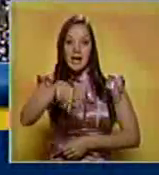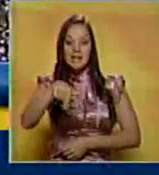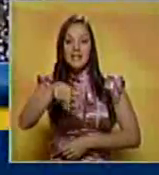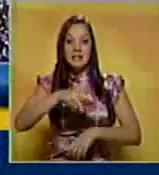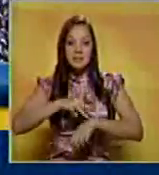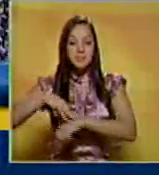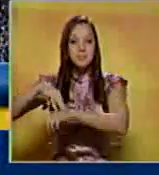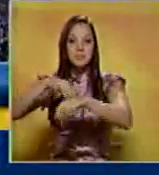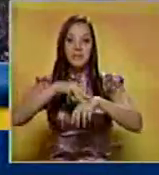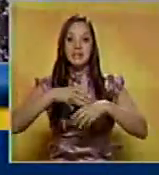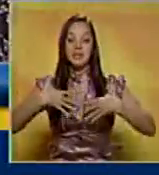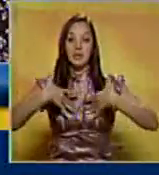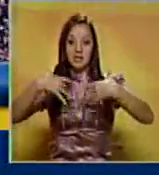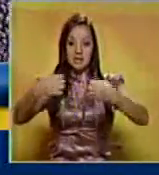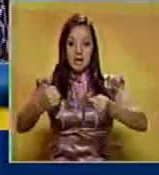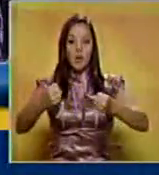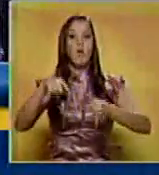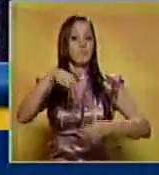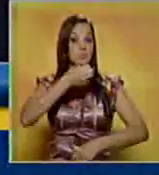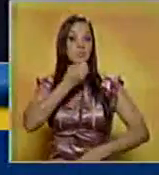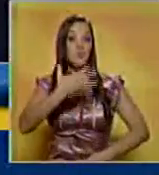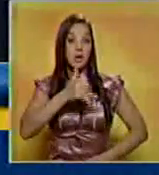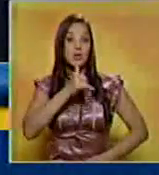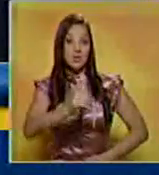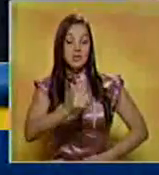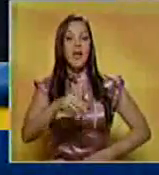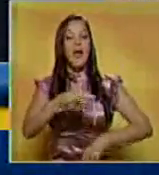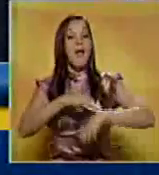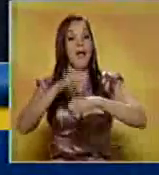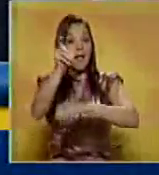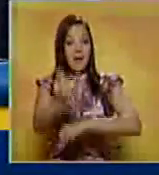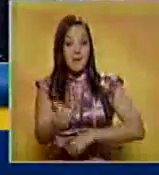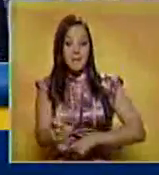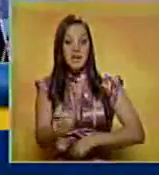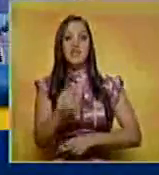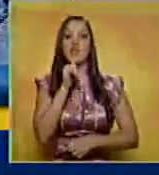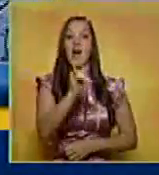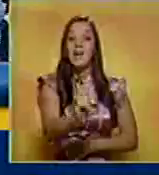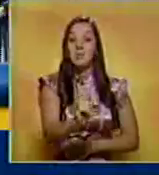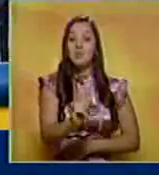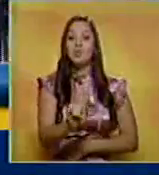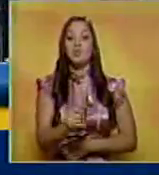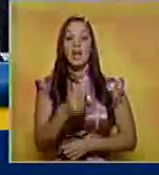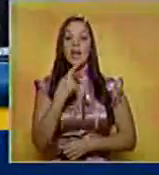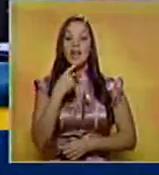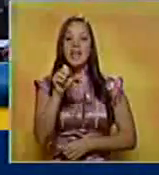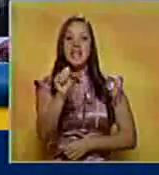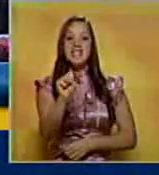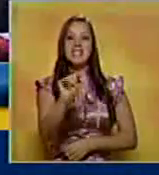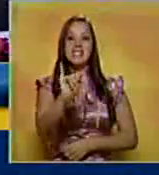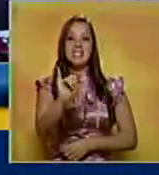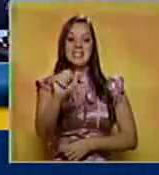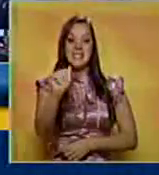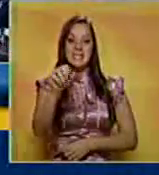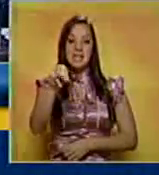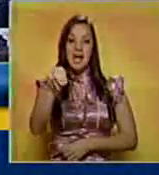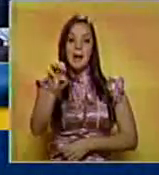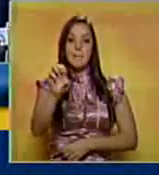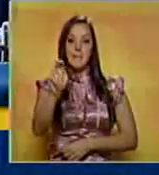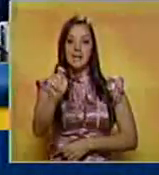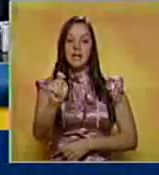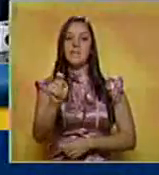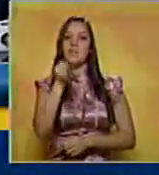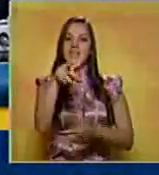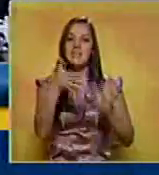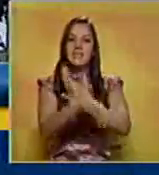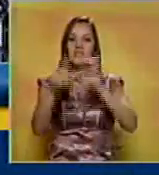en el Ministerio de Salud y es que hoy tenemos buenas noticias. El ministro Henry Ventura está anunciando el CIAMED. Explica, es un sistema integrado